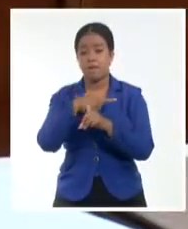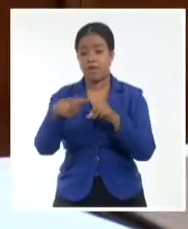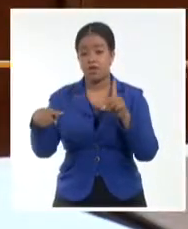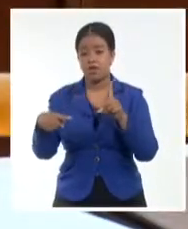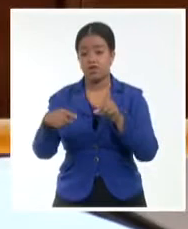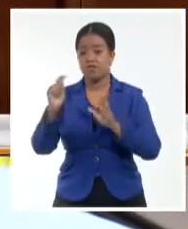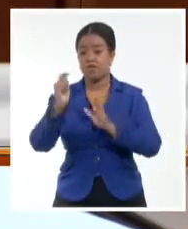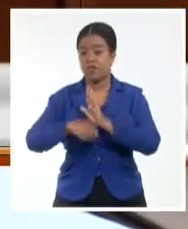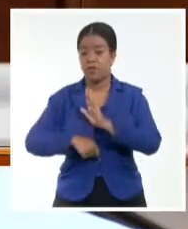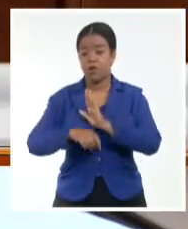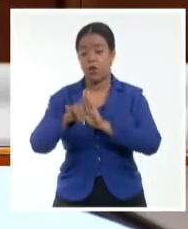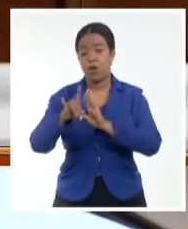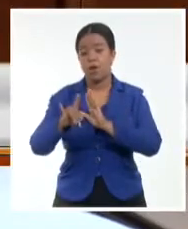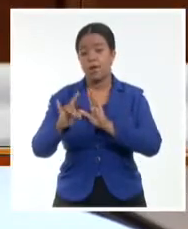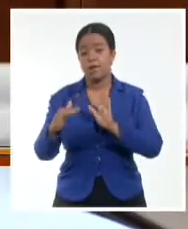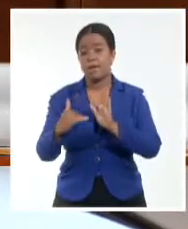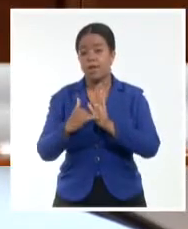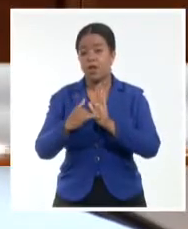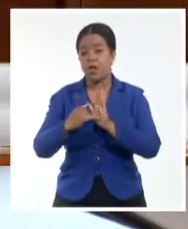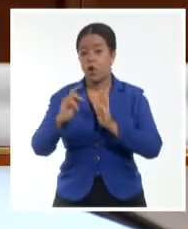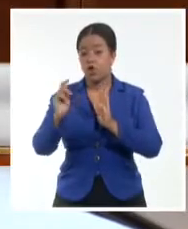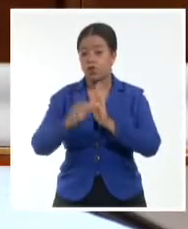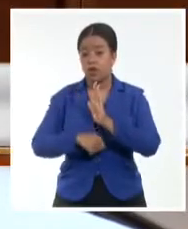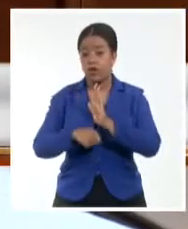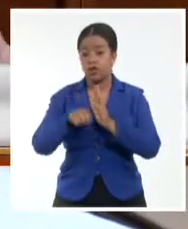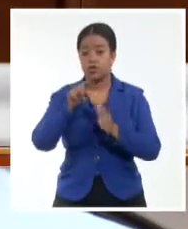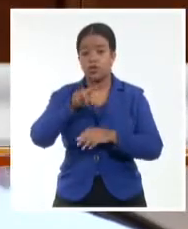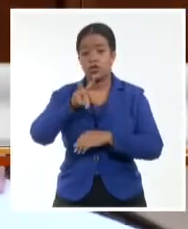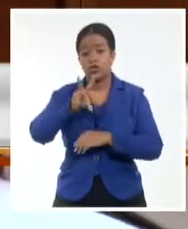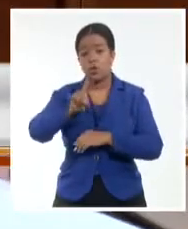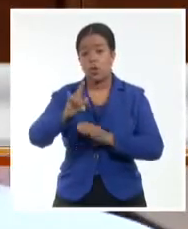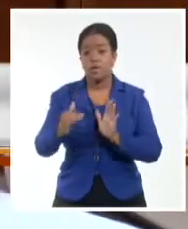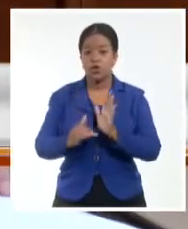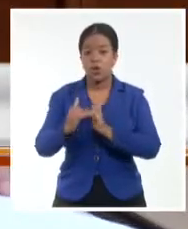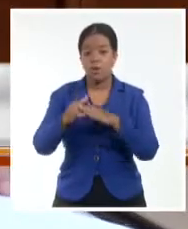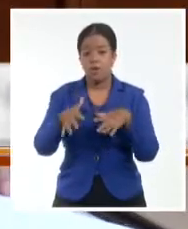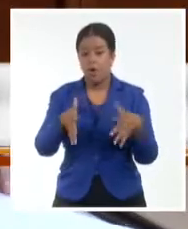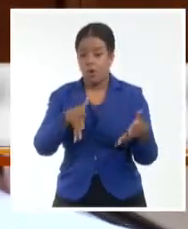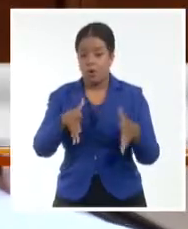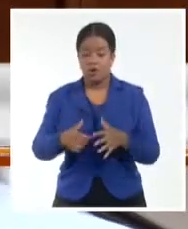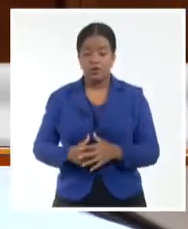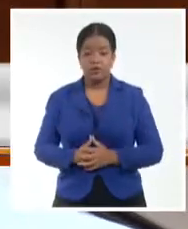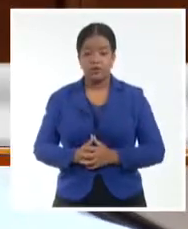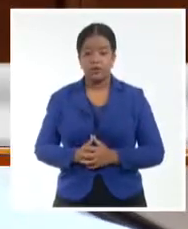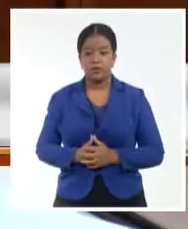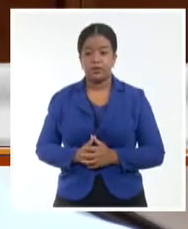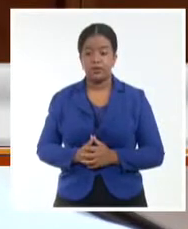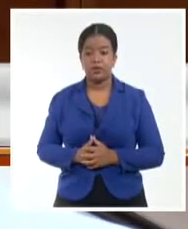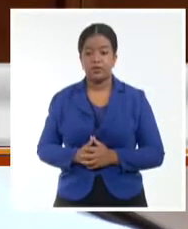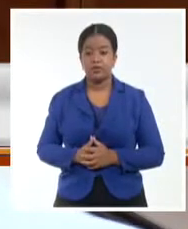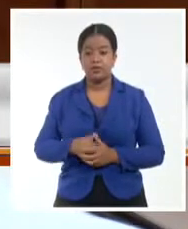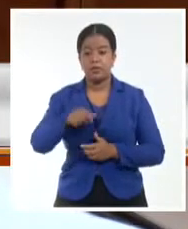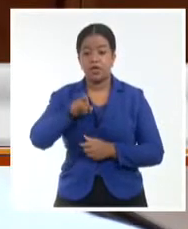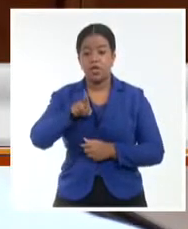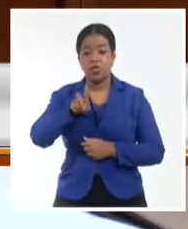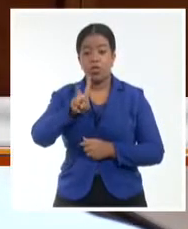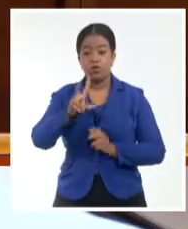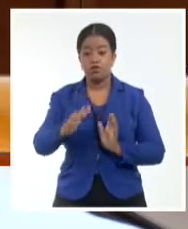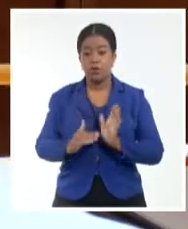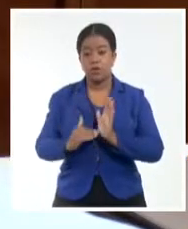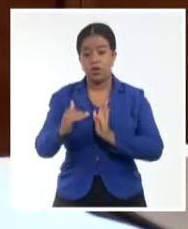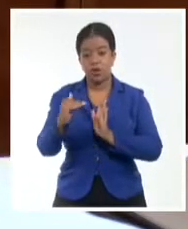.000 contratos por 139 millones aproximadamente, 12 millones de exportación.